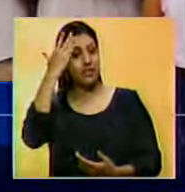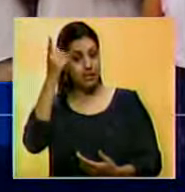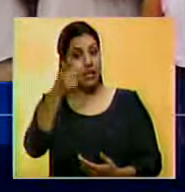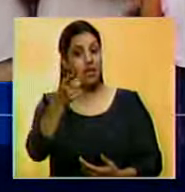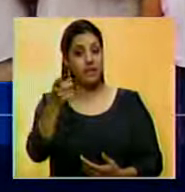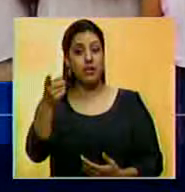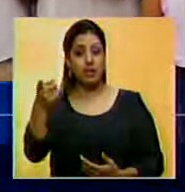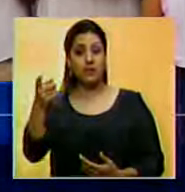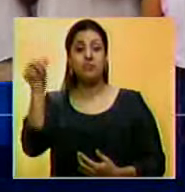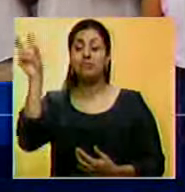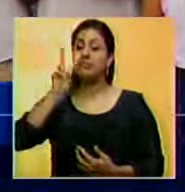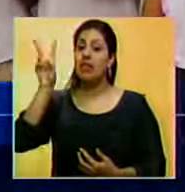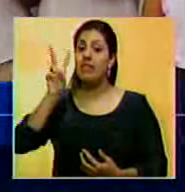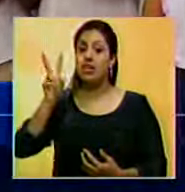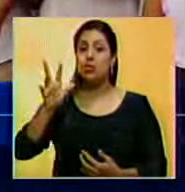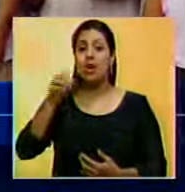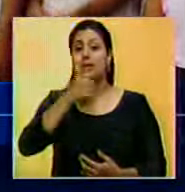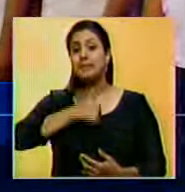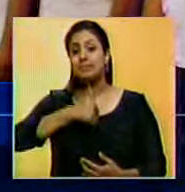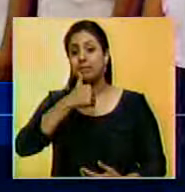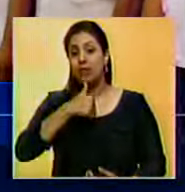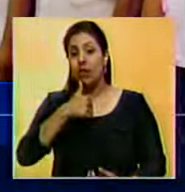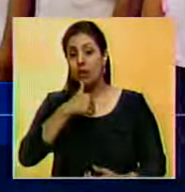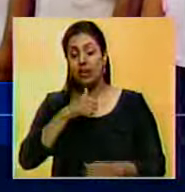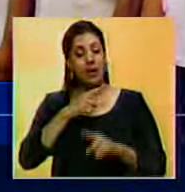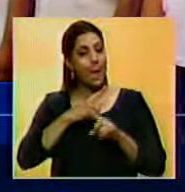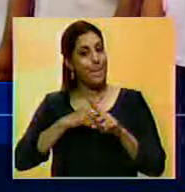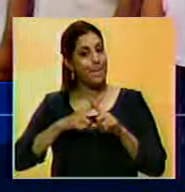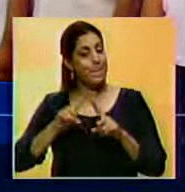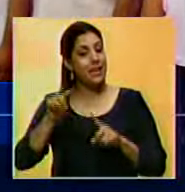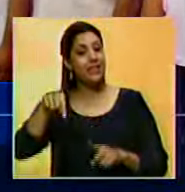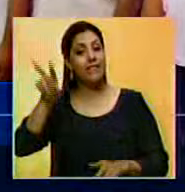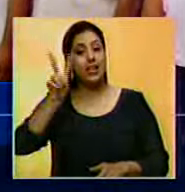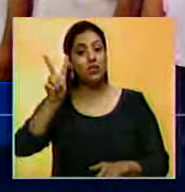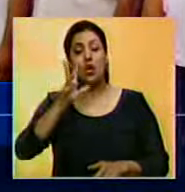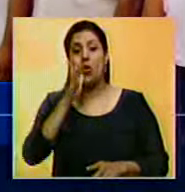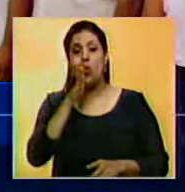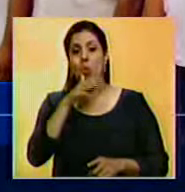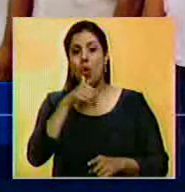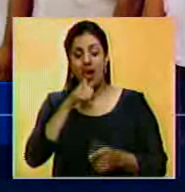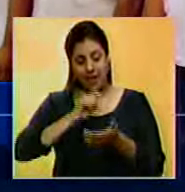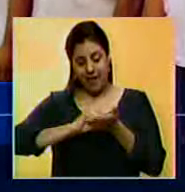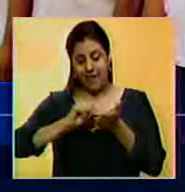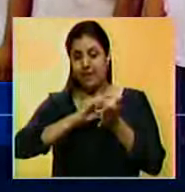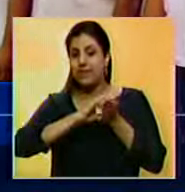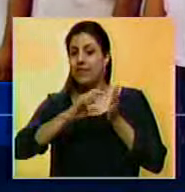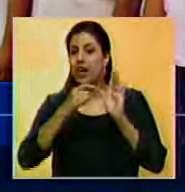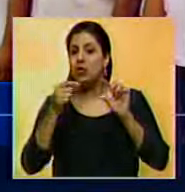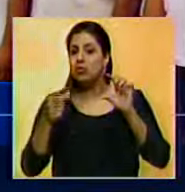que Venezuela aguanta, pero que Venezuela no da en su factura.